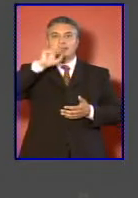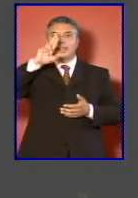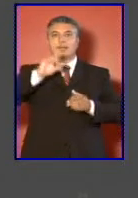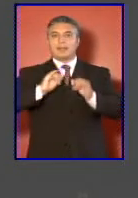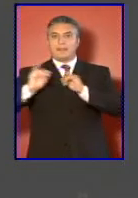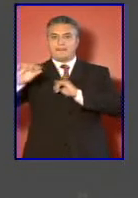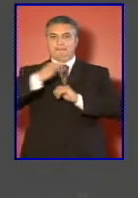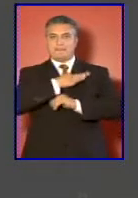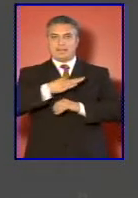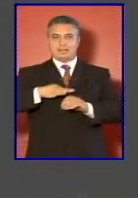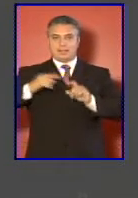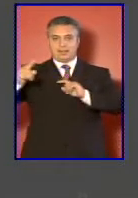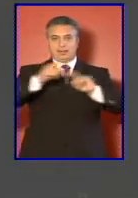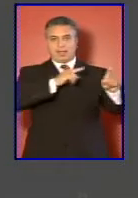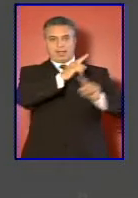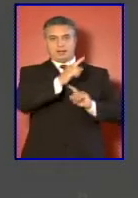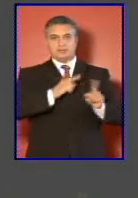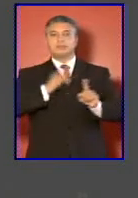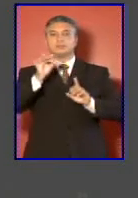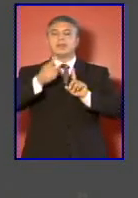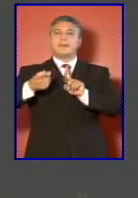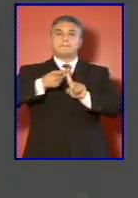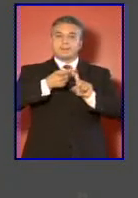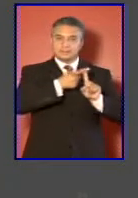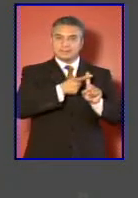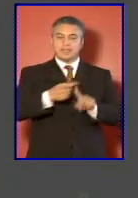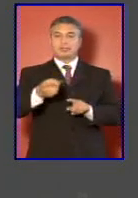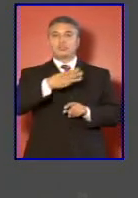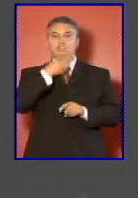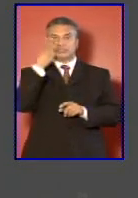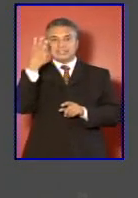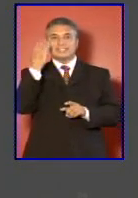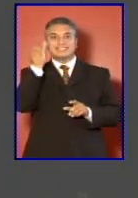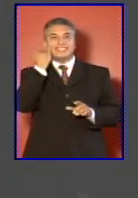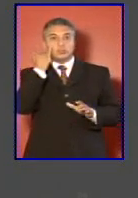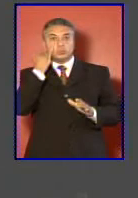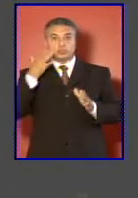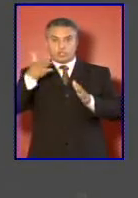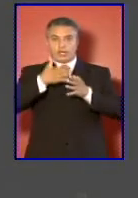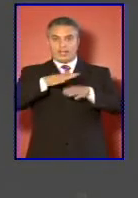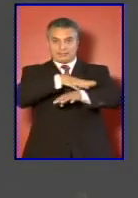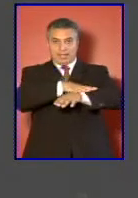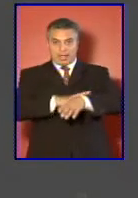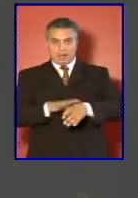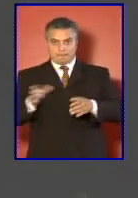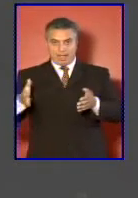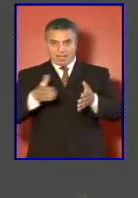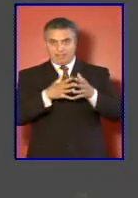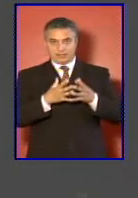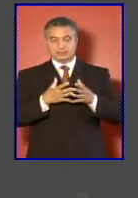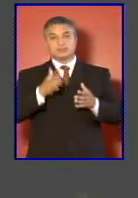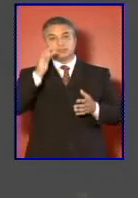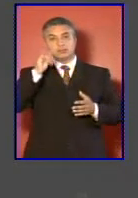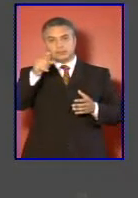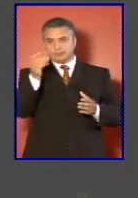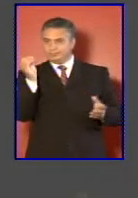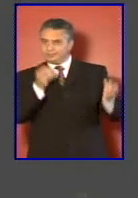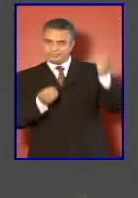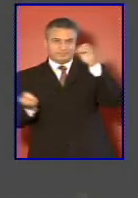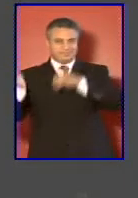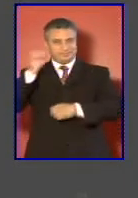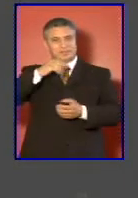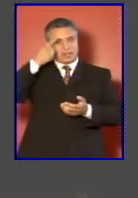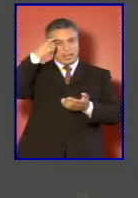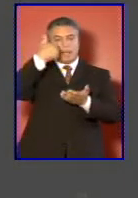interinstitucional están participando las tres instituciones armadas y diversos ministerios en la confección de estos planes